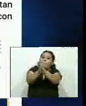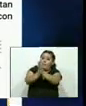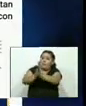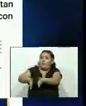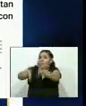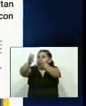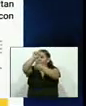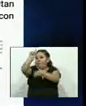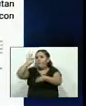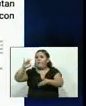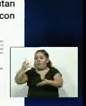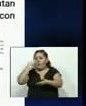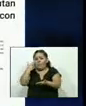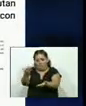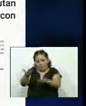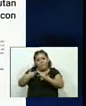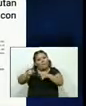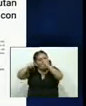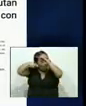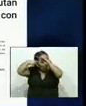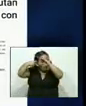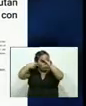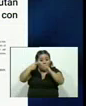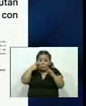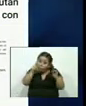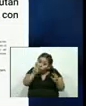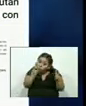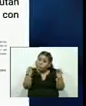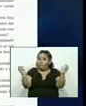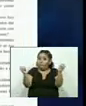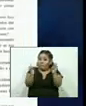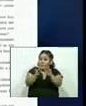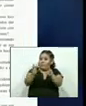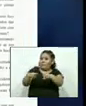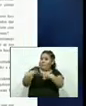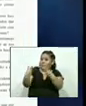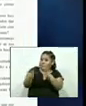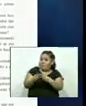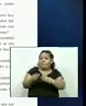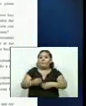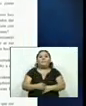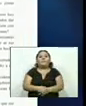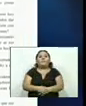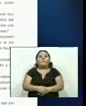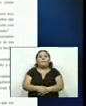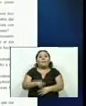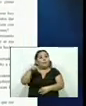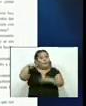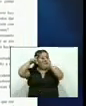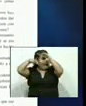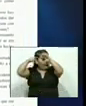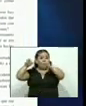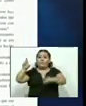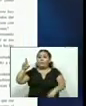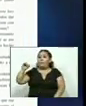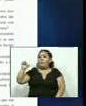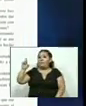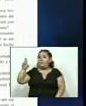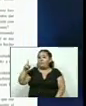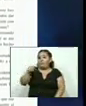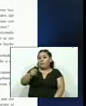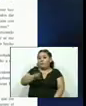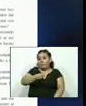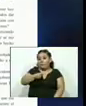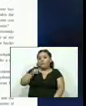Fiscalía que se muestre el video donde aparecería reunido con miembros de estructuras criminales. Con imágenes de Ricardo Tobar, Inmar